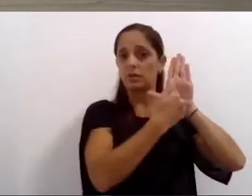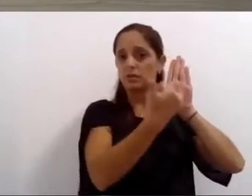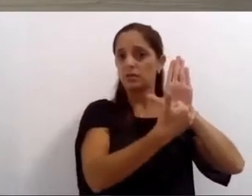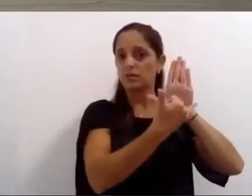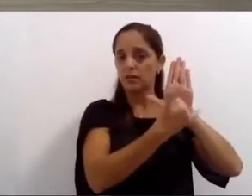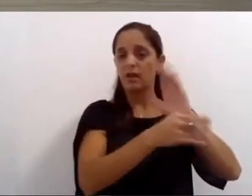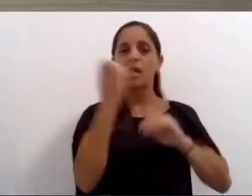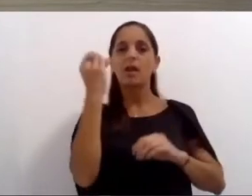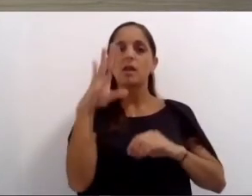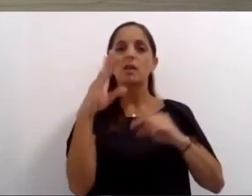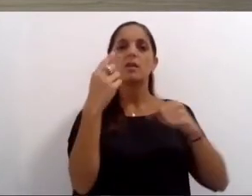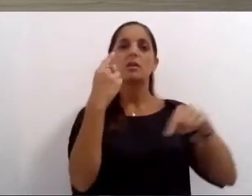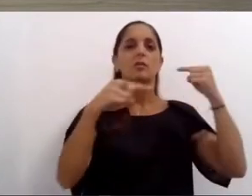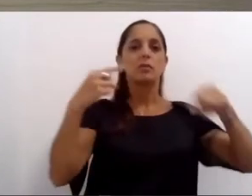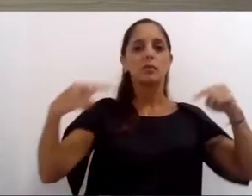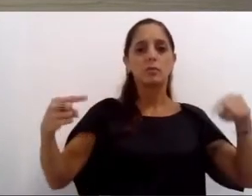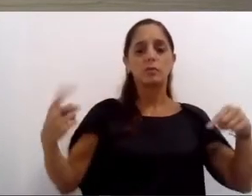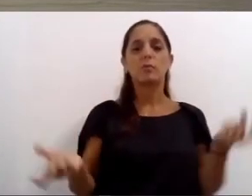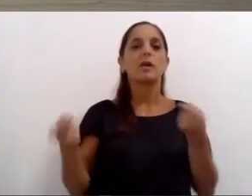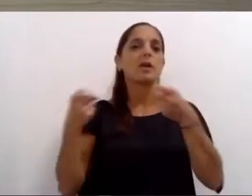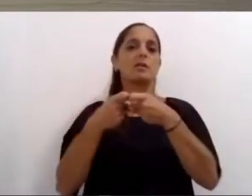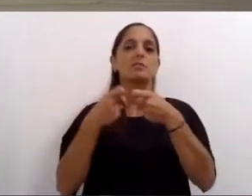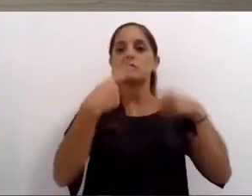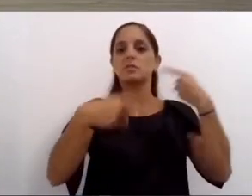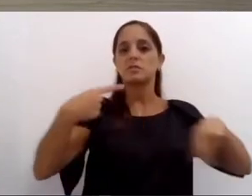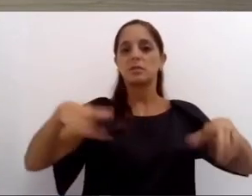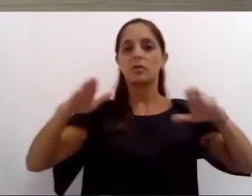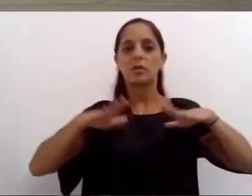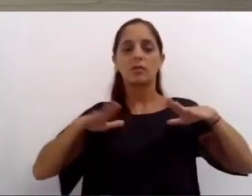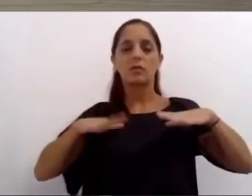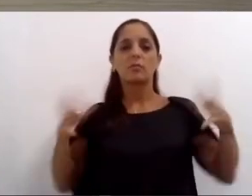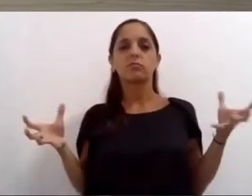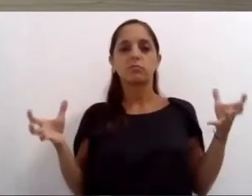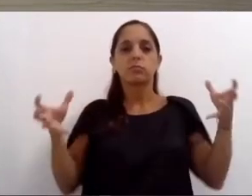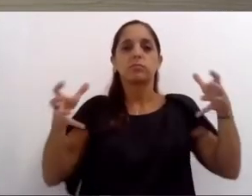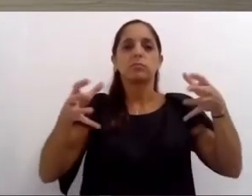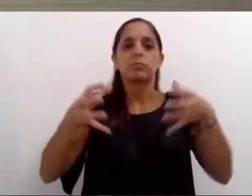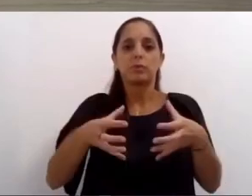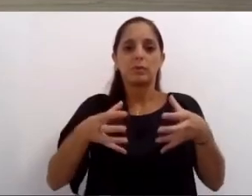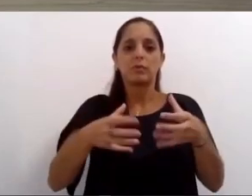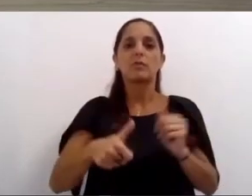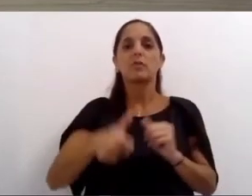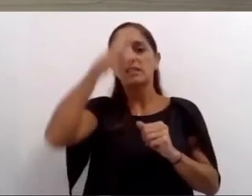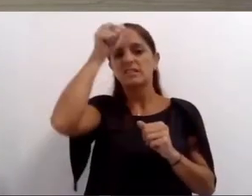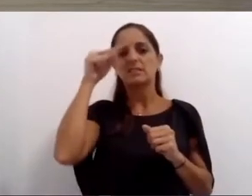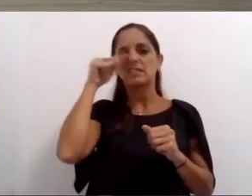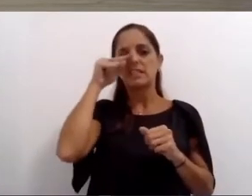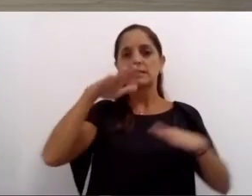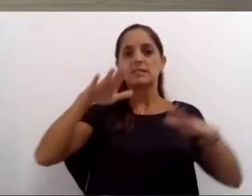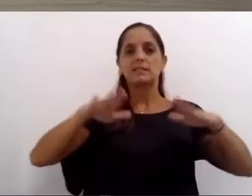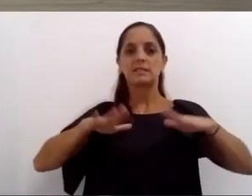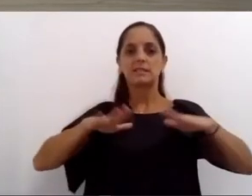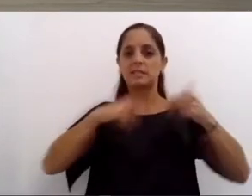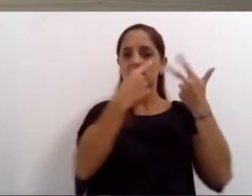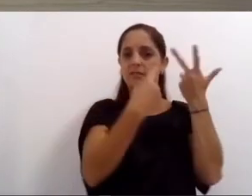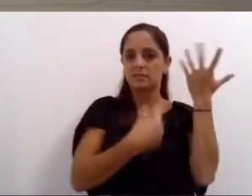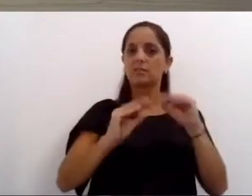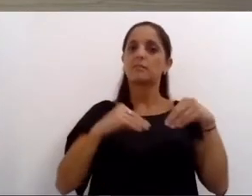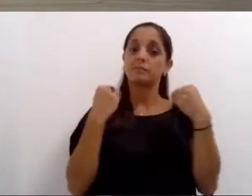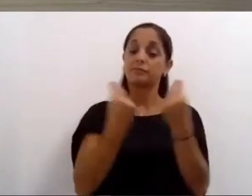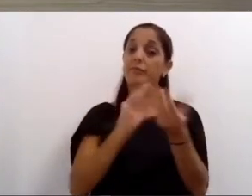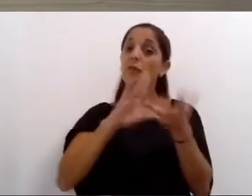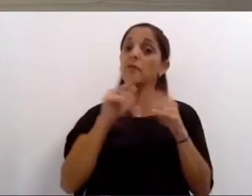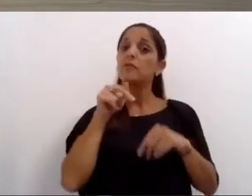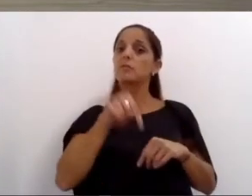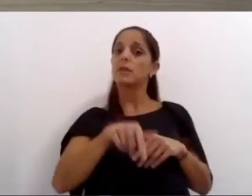asociaciones uniones y federaciones deportivas con un conjunto de 67 deportes de esta manera Rosario planifica